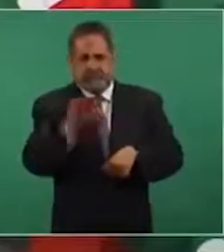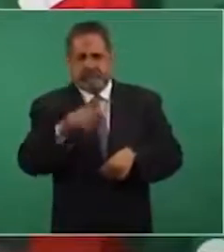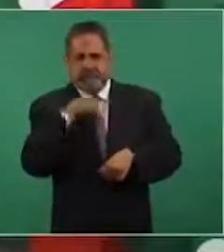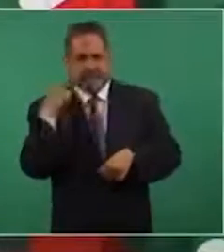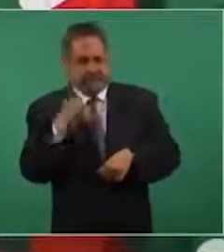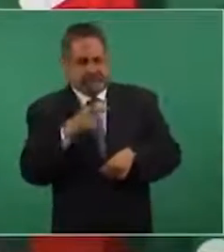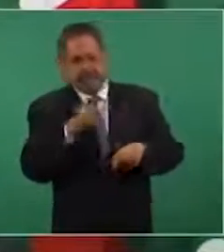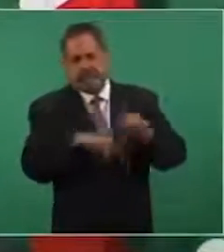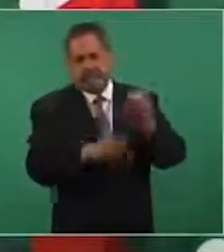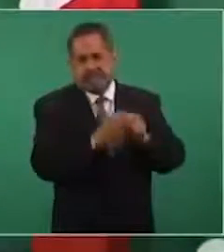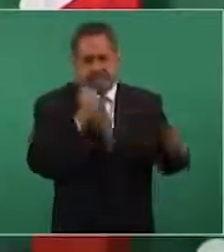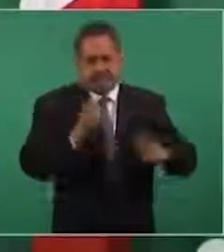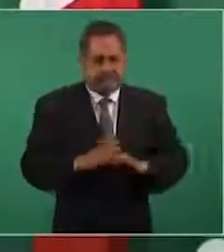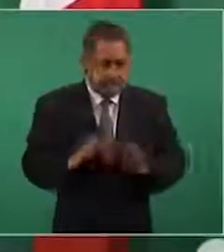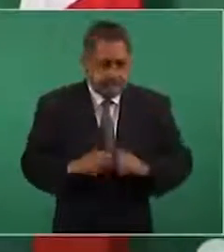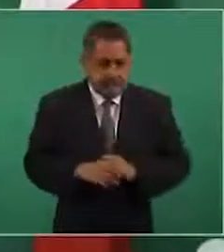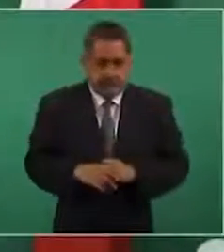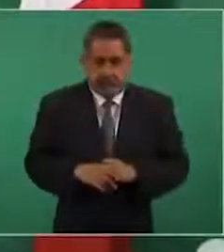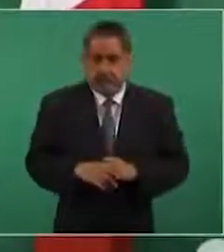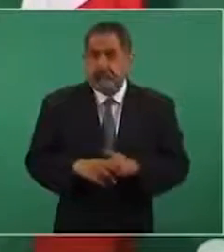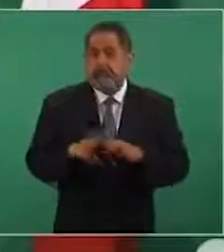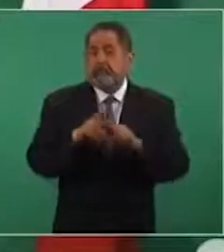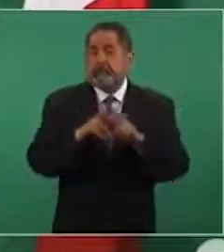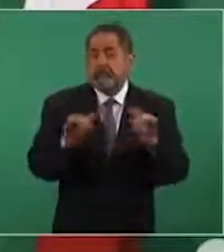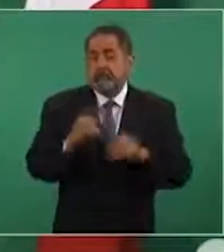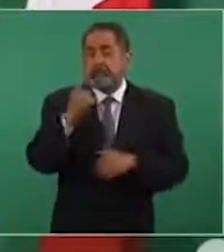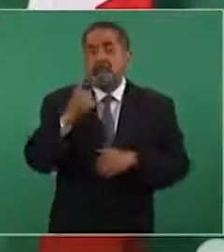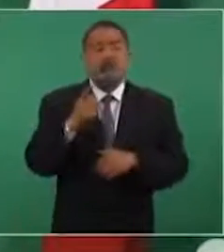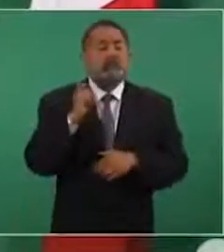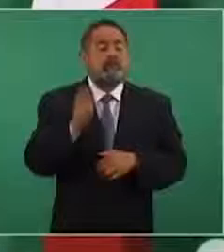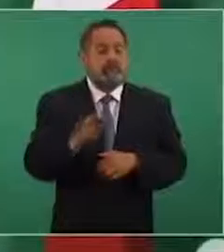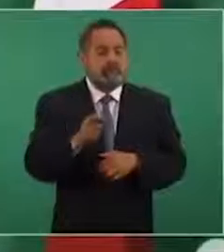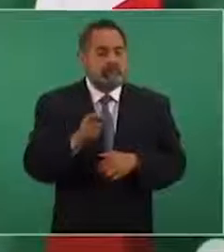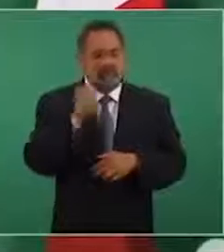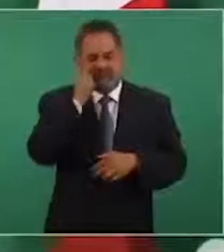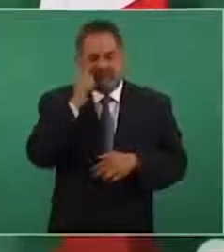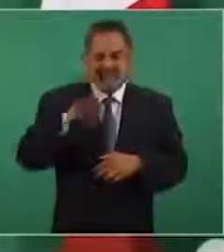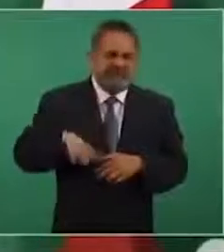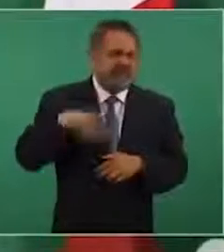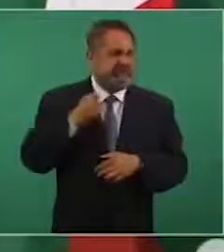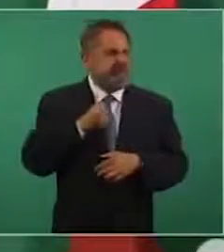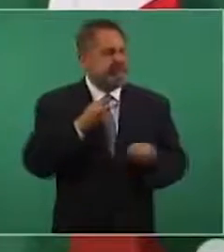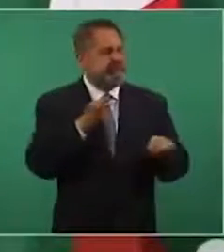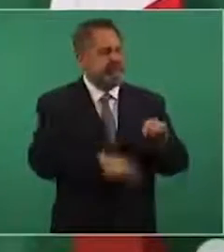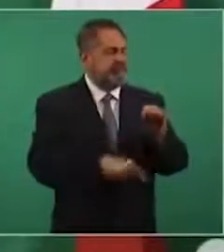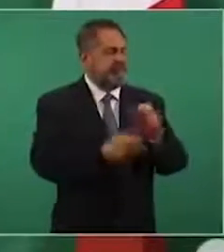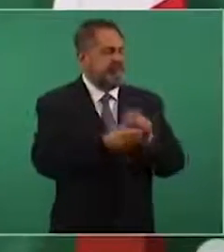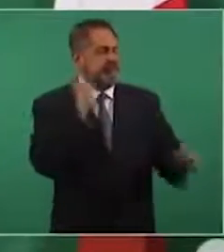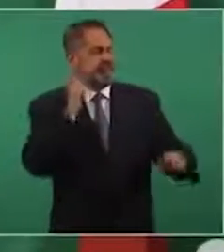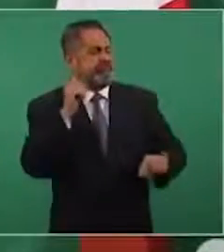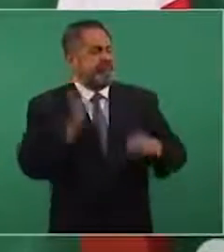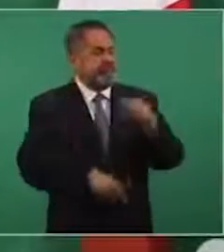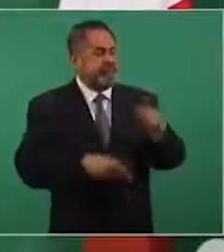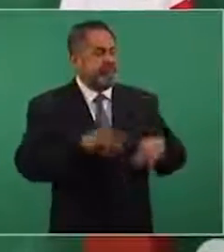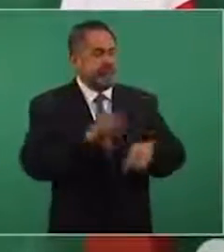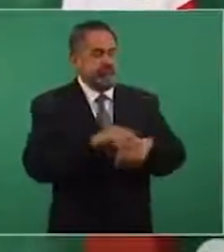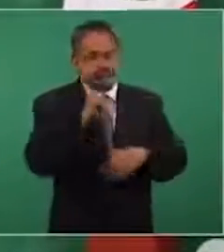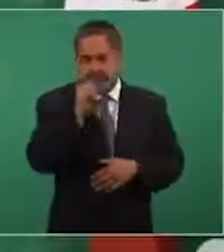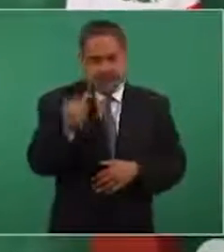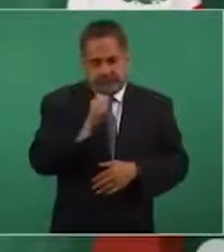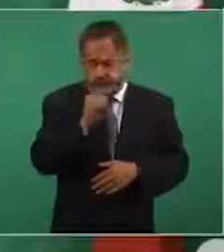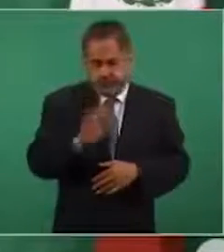En ningún caso hubo un proceso arbitrario, a nadie se le quitó